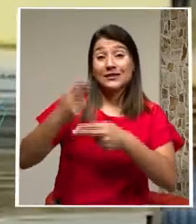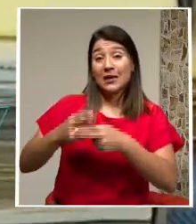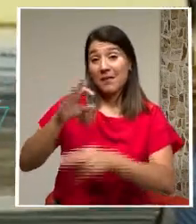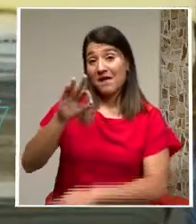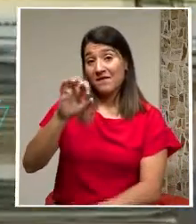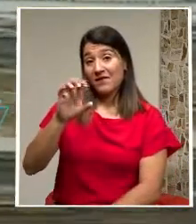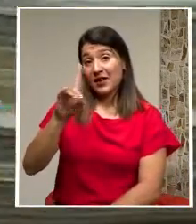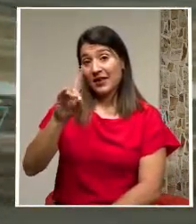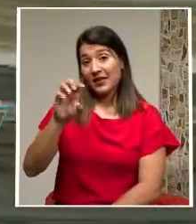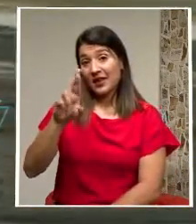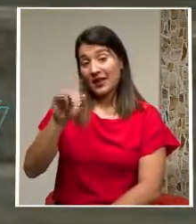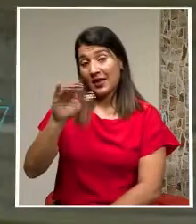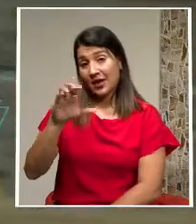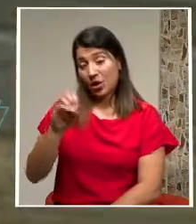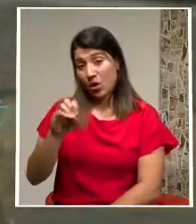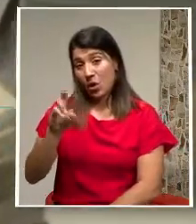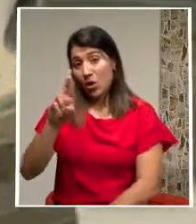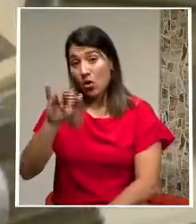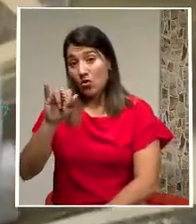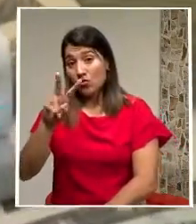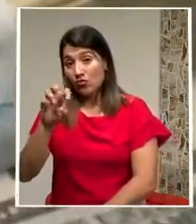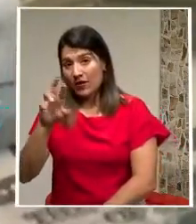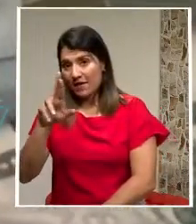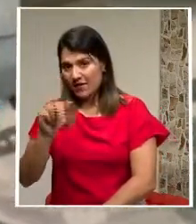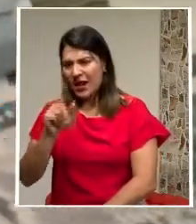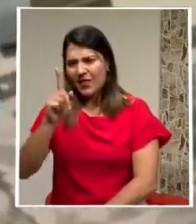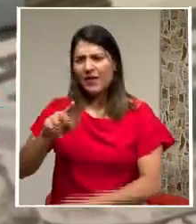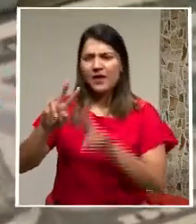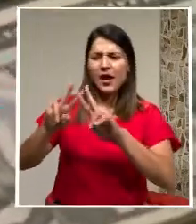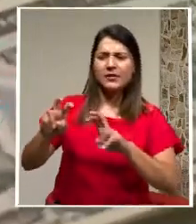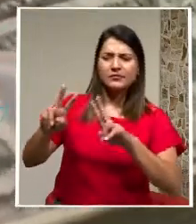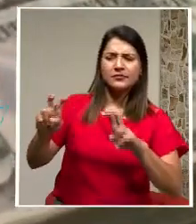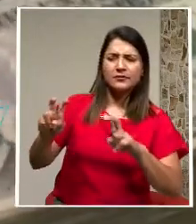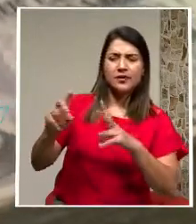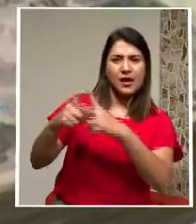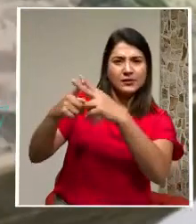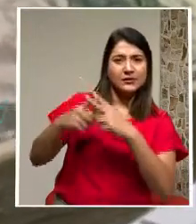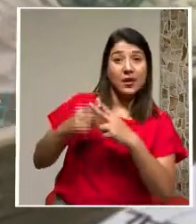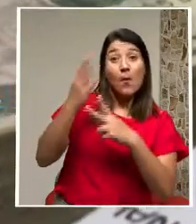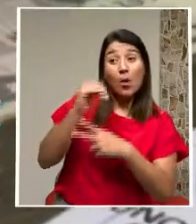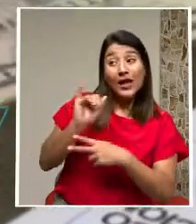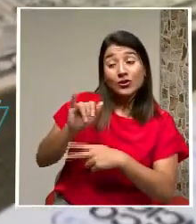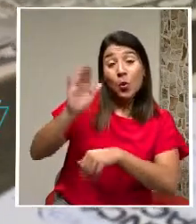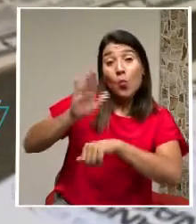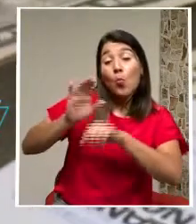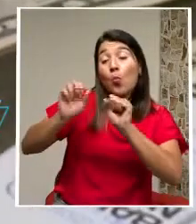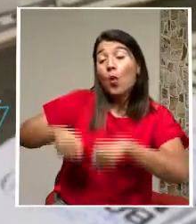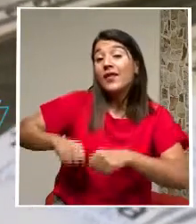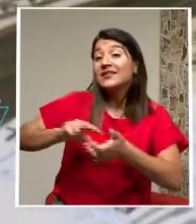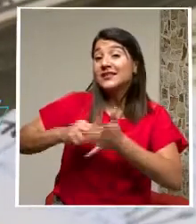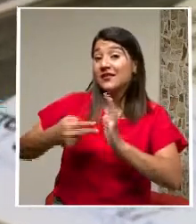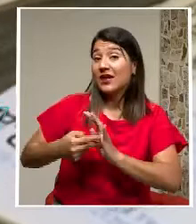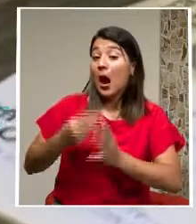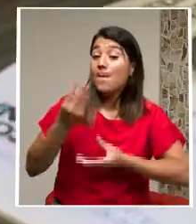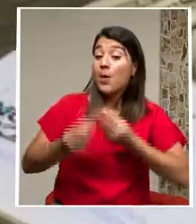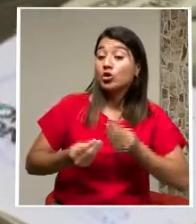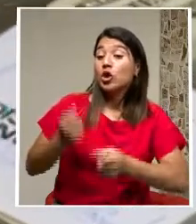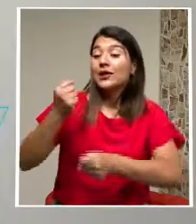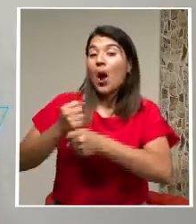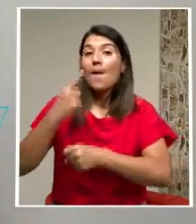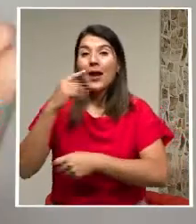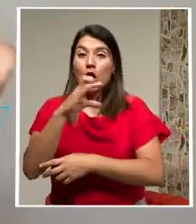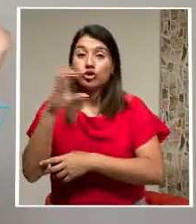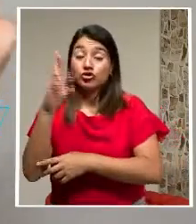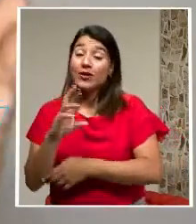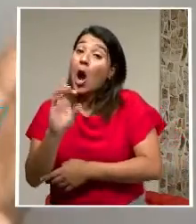Se debe Analizar El repunte De créditos Ya que Esto puede Generar Producción Y empleo Al país O por el Contrario Generar Más deuda